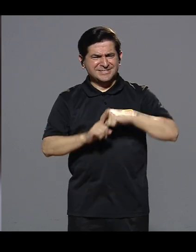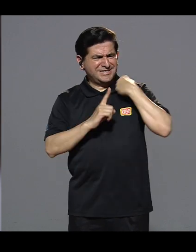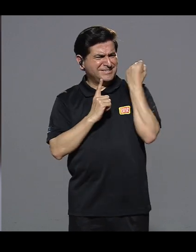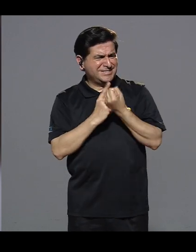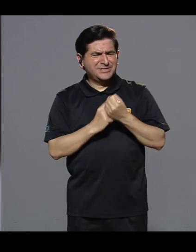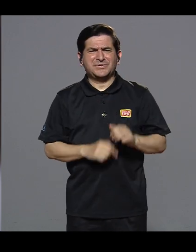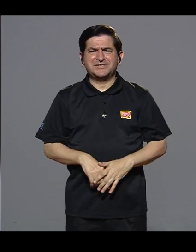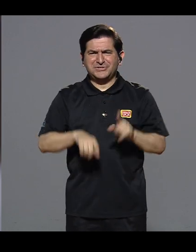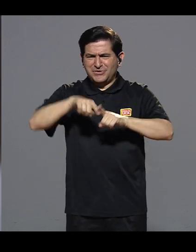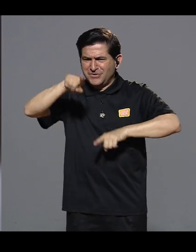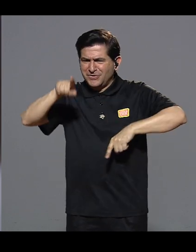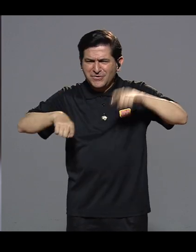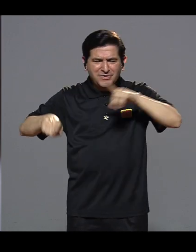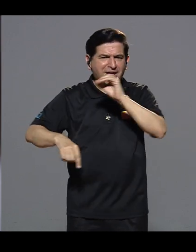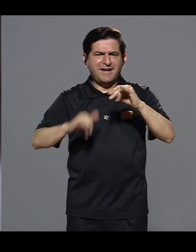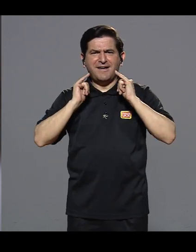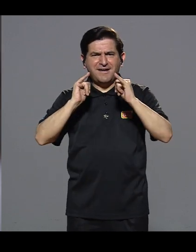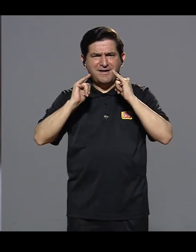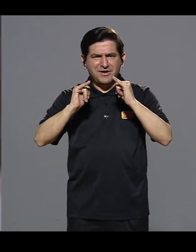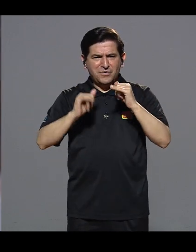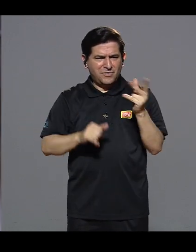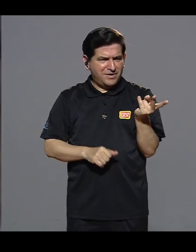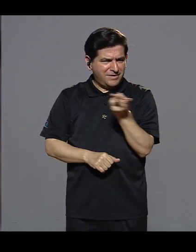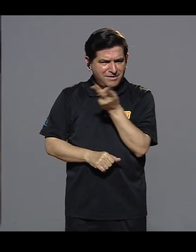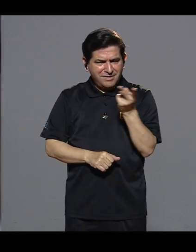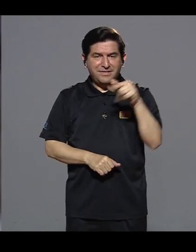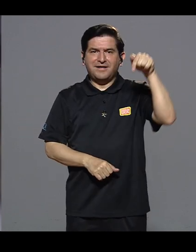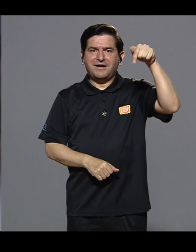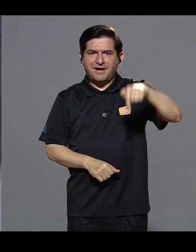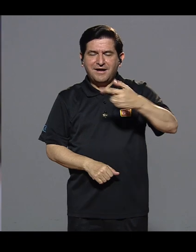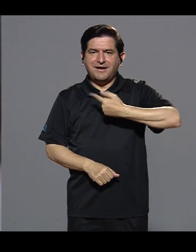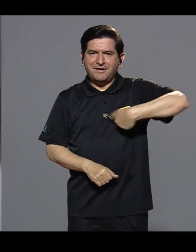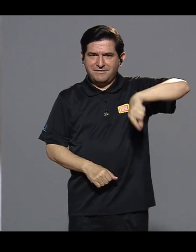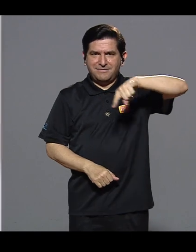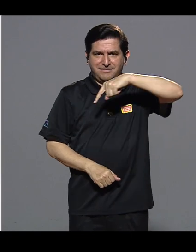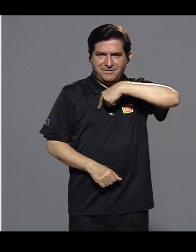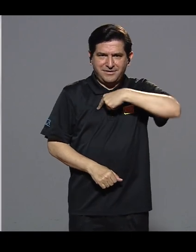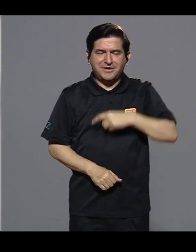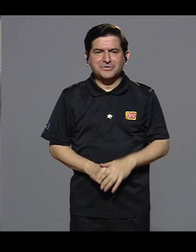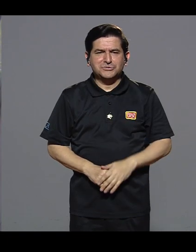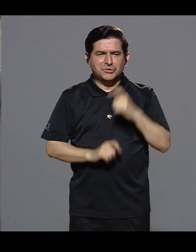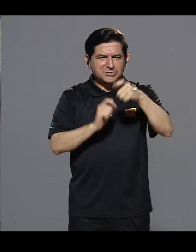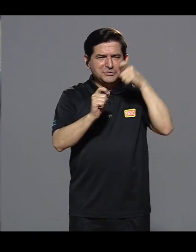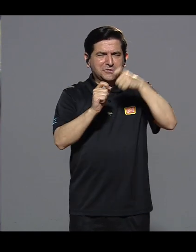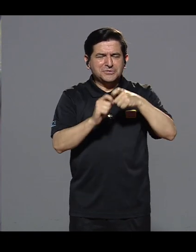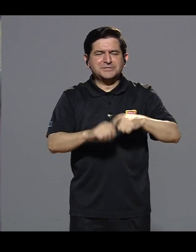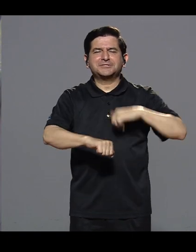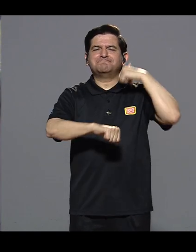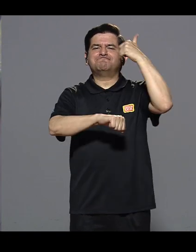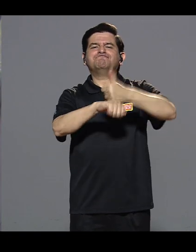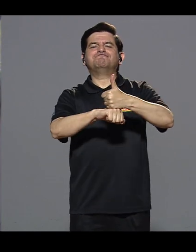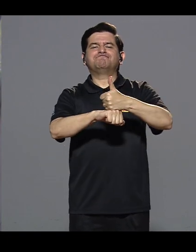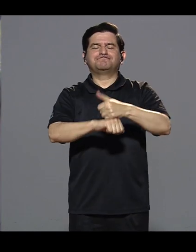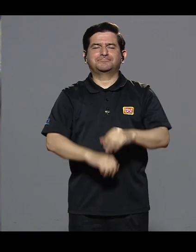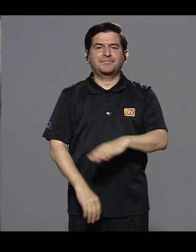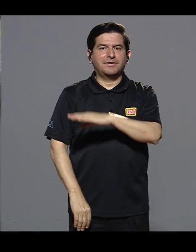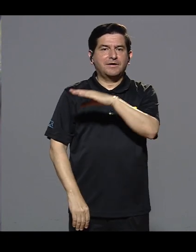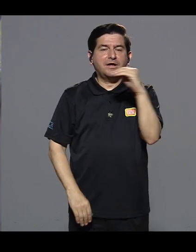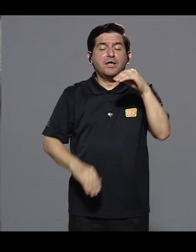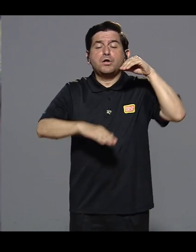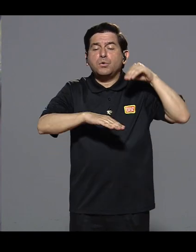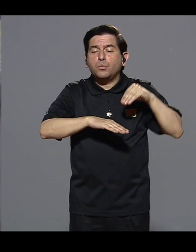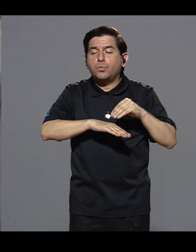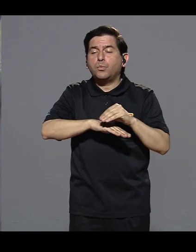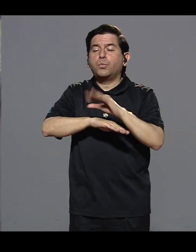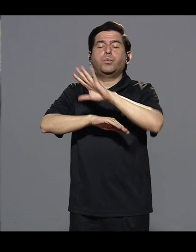Y esa dialéctica entre la diversidad y la igualdad es lo que aquí tanto ha llegado a concretarse